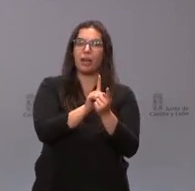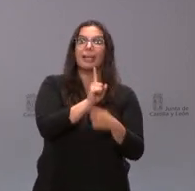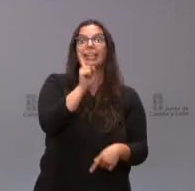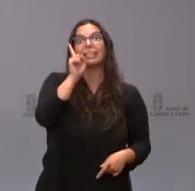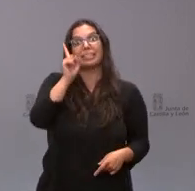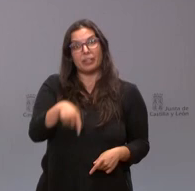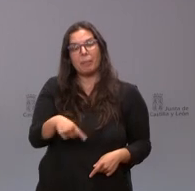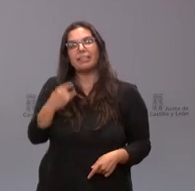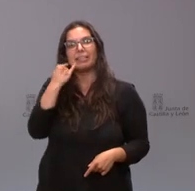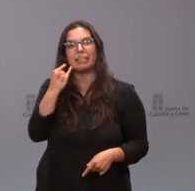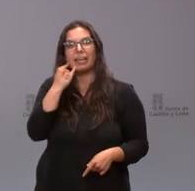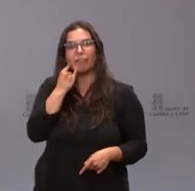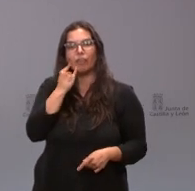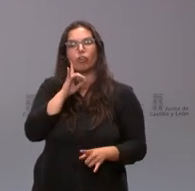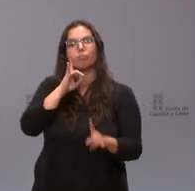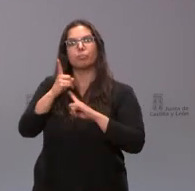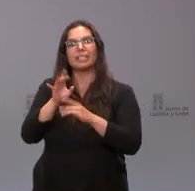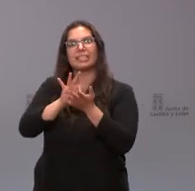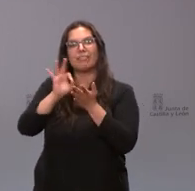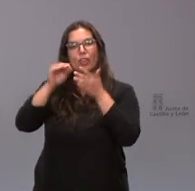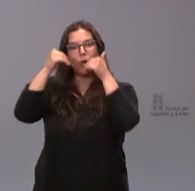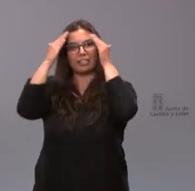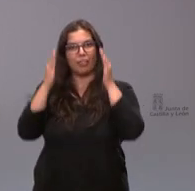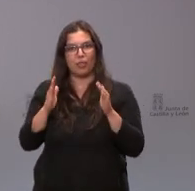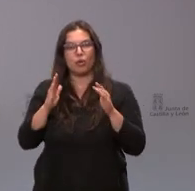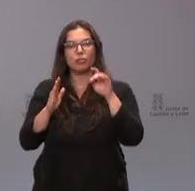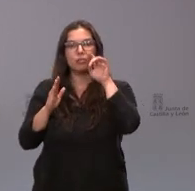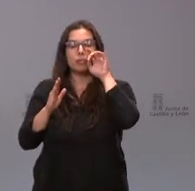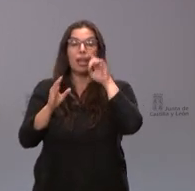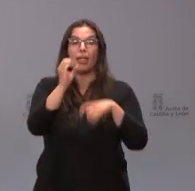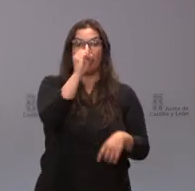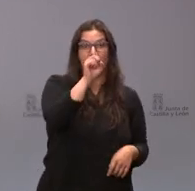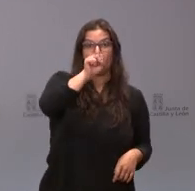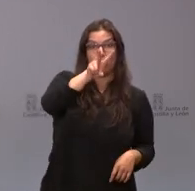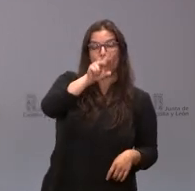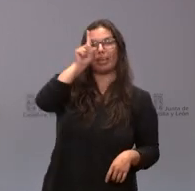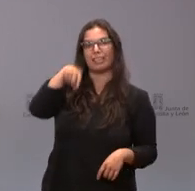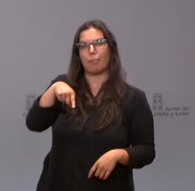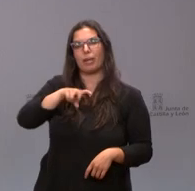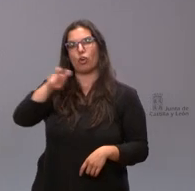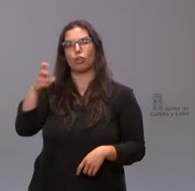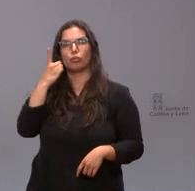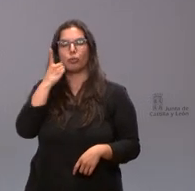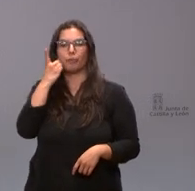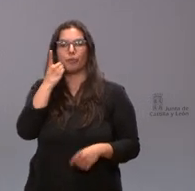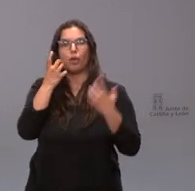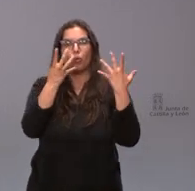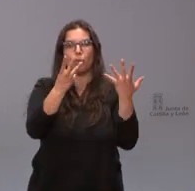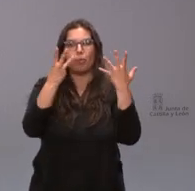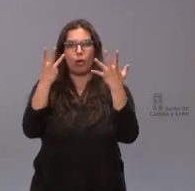de un teléfono de servicio de atención al ciudadano tanto el 012 como el gratuito en 983